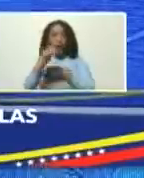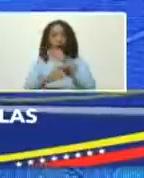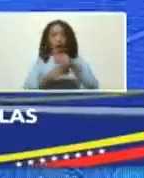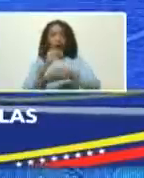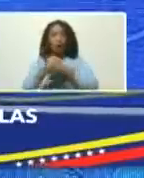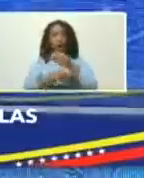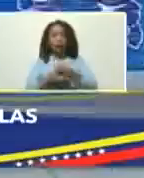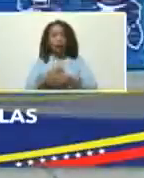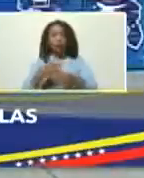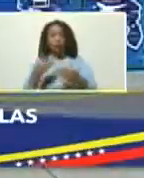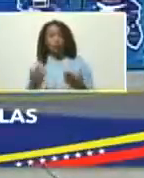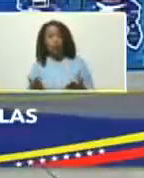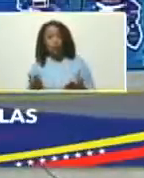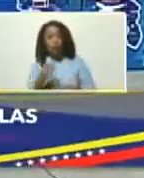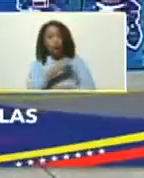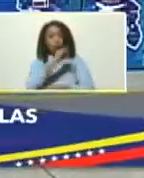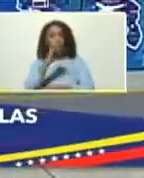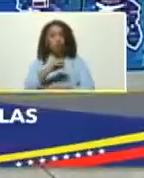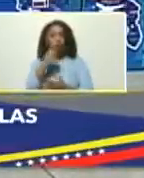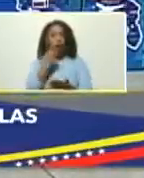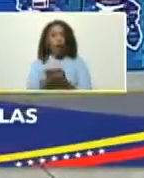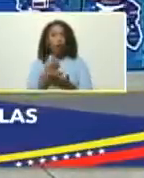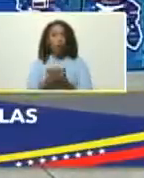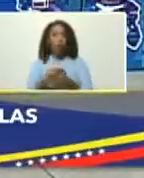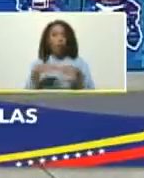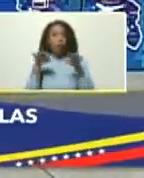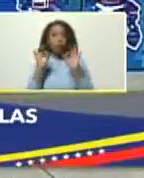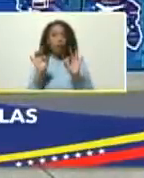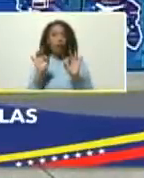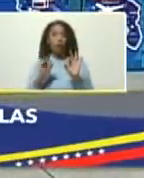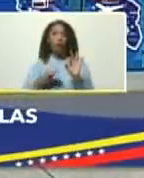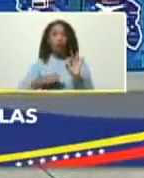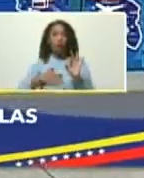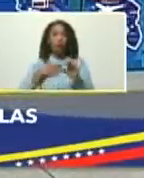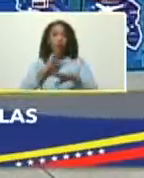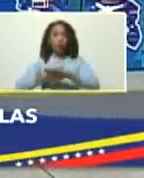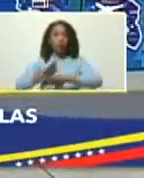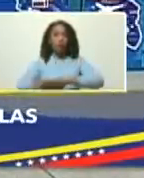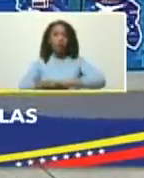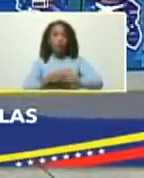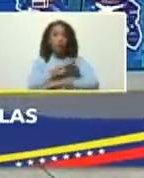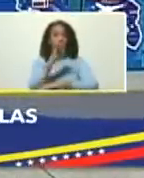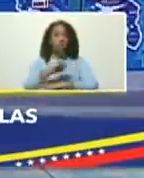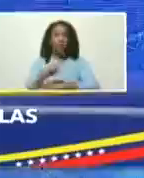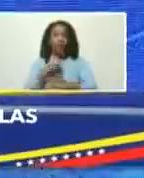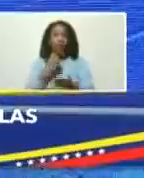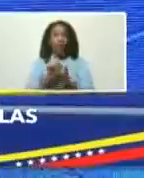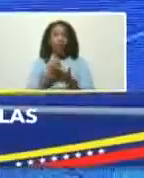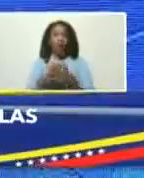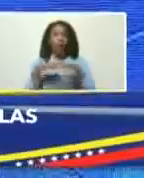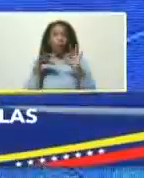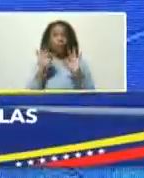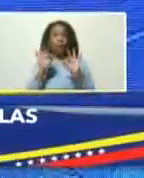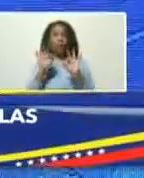así que las zonas económicas especiales podría llamarse zonas económicas especiales